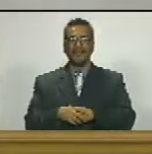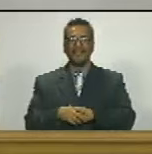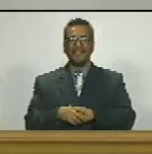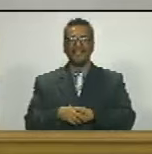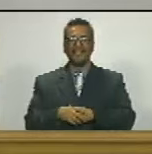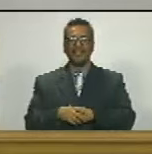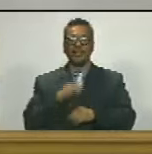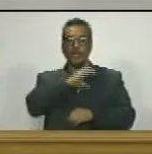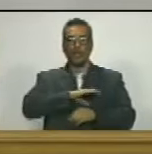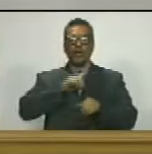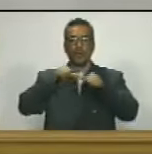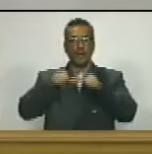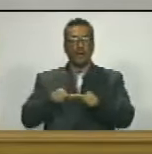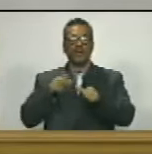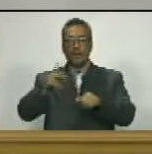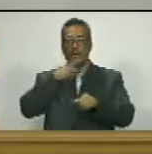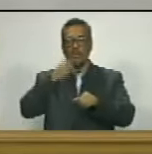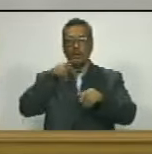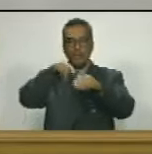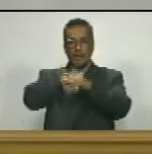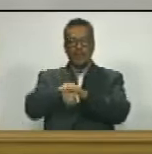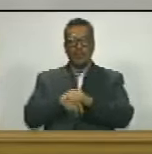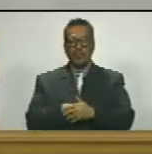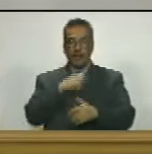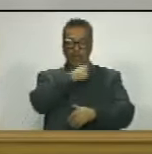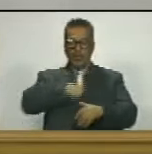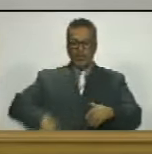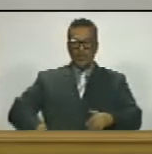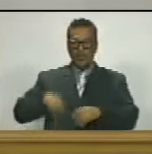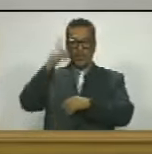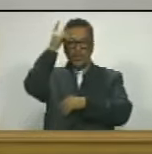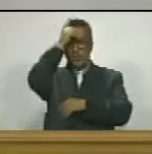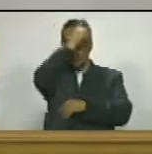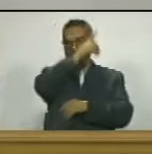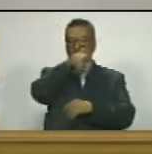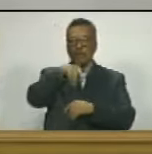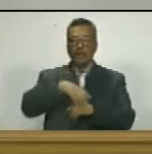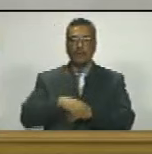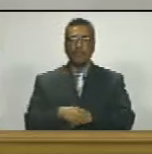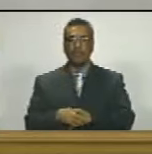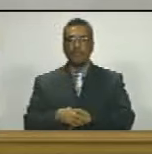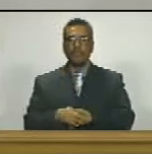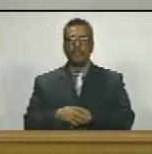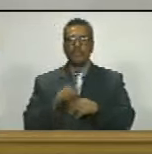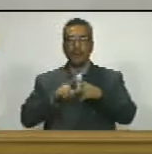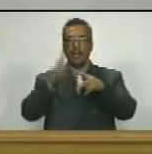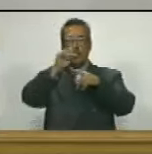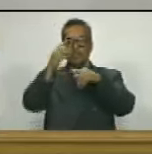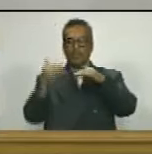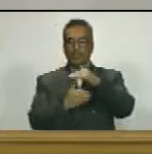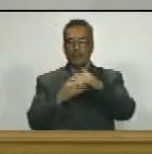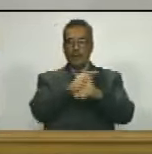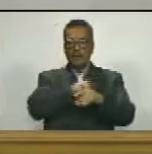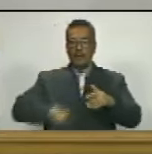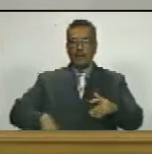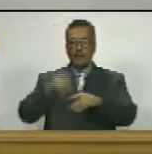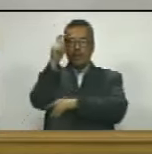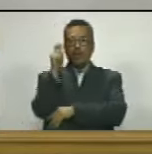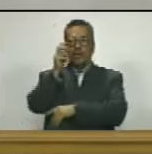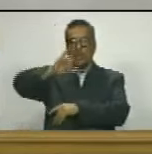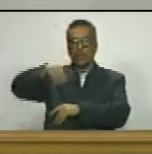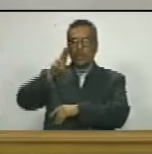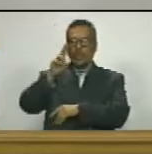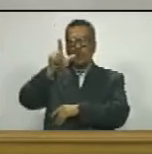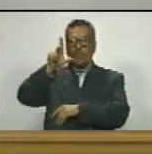comisión permanente de política interior presidente diosdado cabello rondón primer vicepresidente diputado